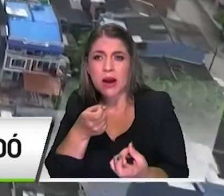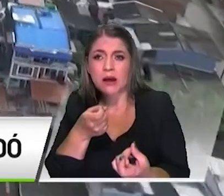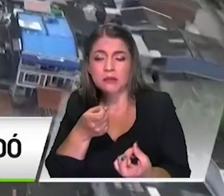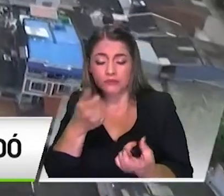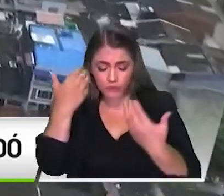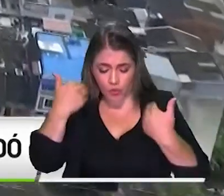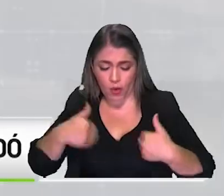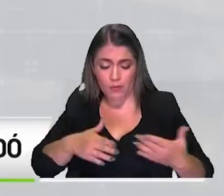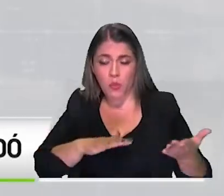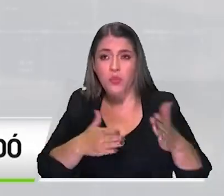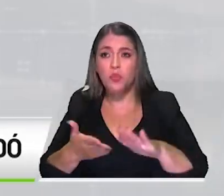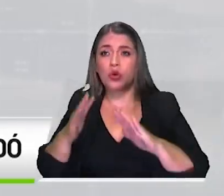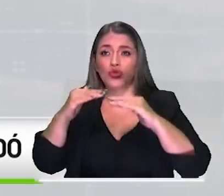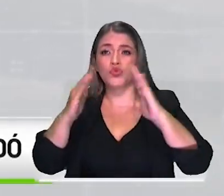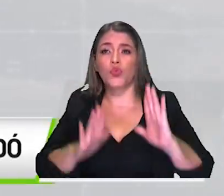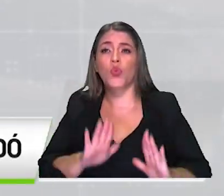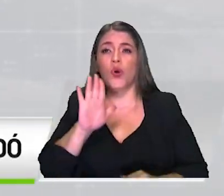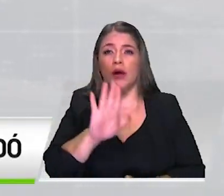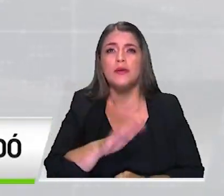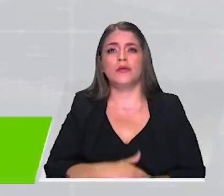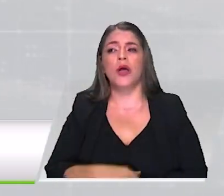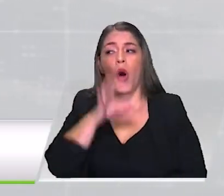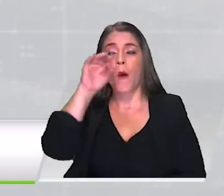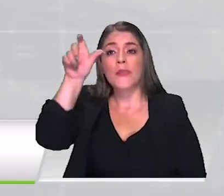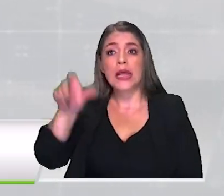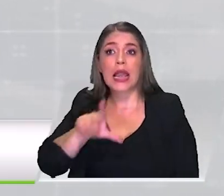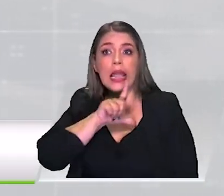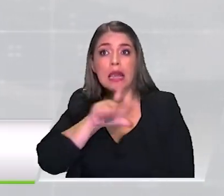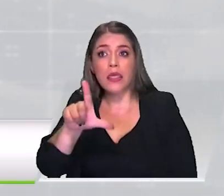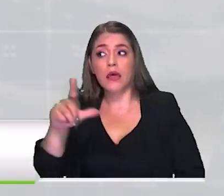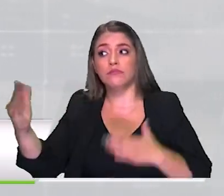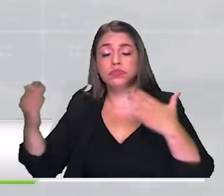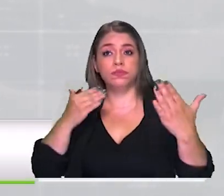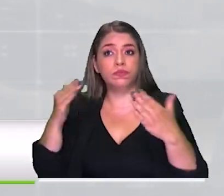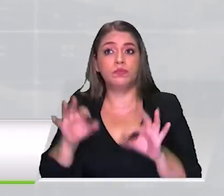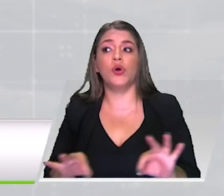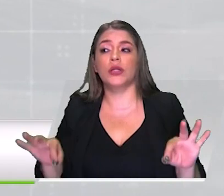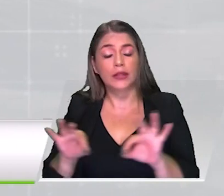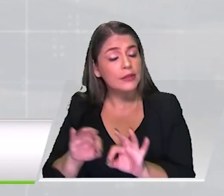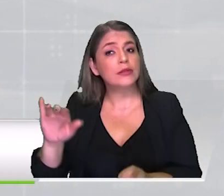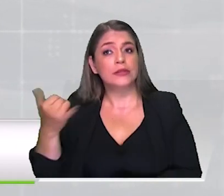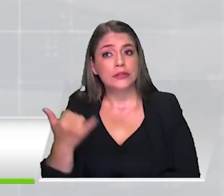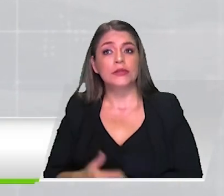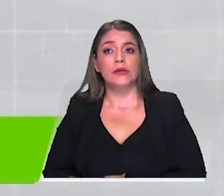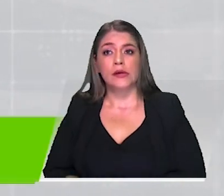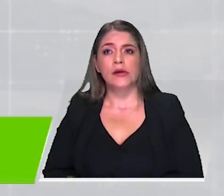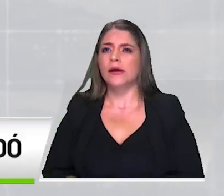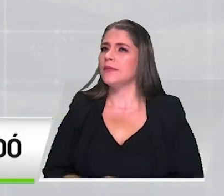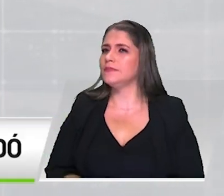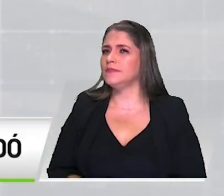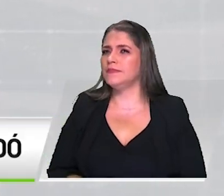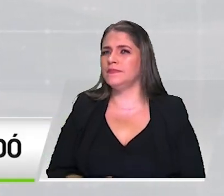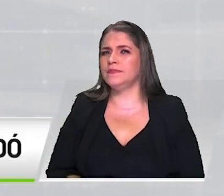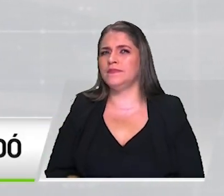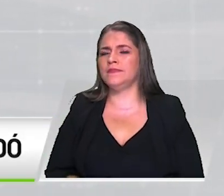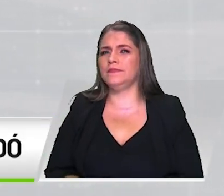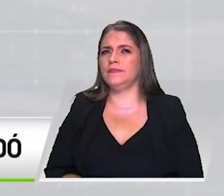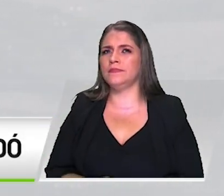en repetidas ocasiones. Era un líder significativo, campesino, un símbolo de lo que deben ser